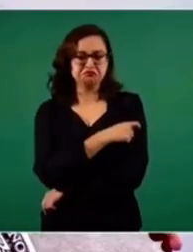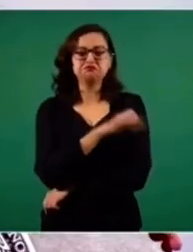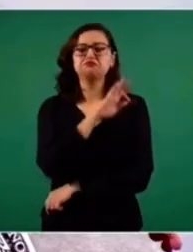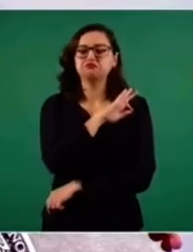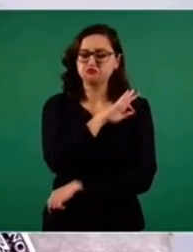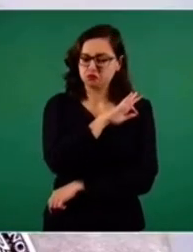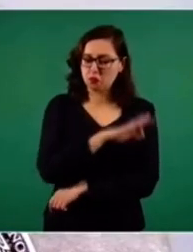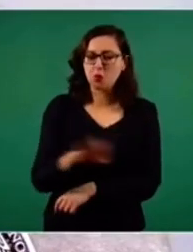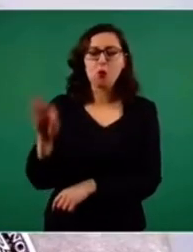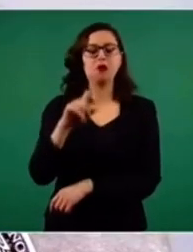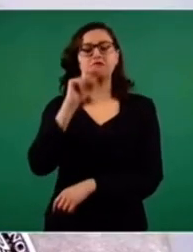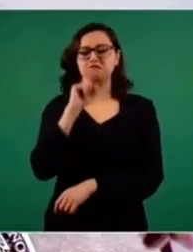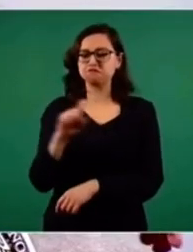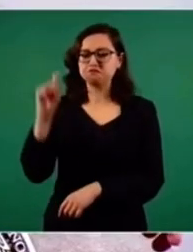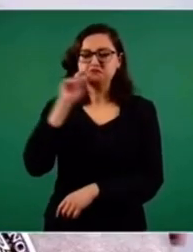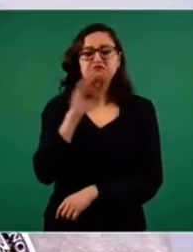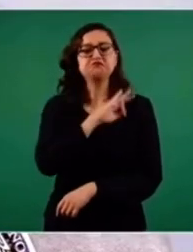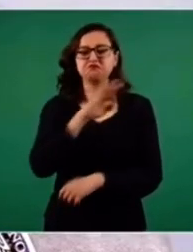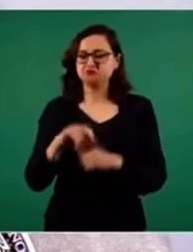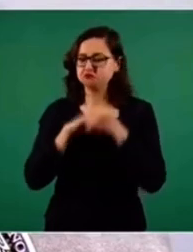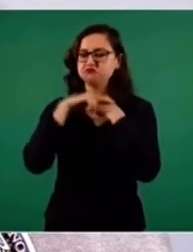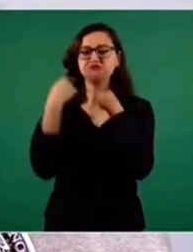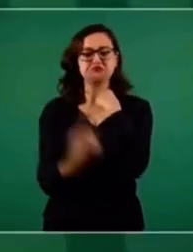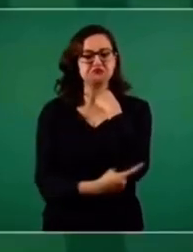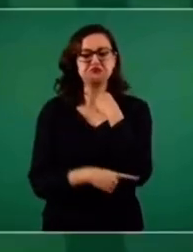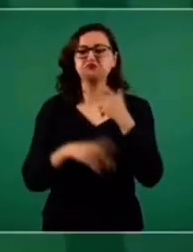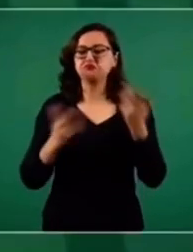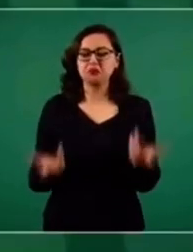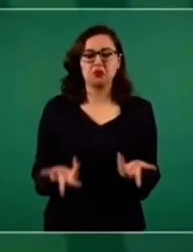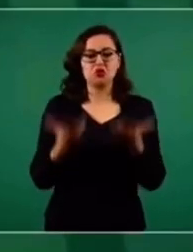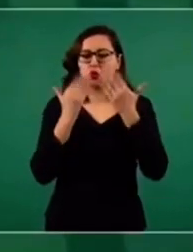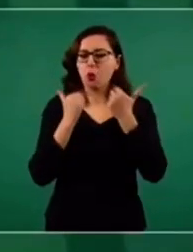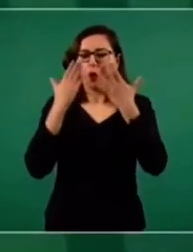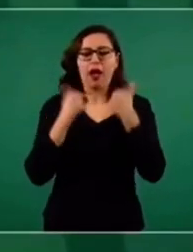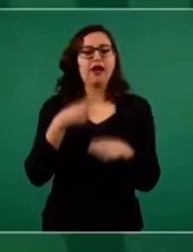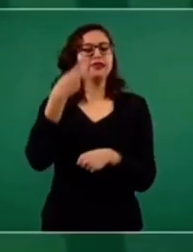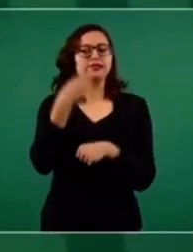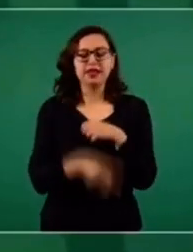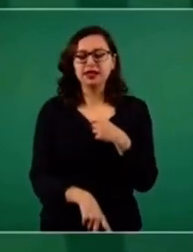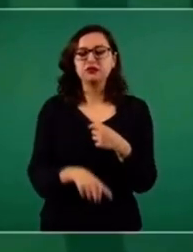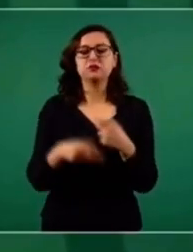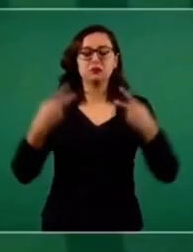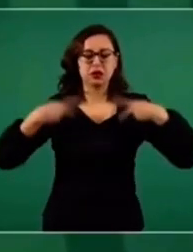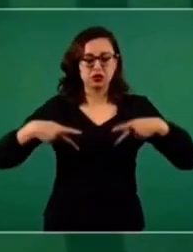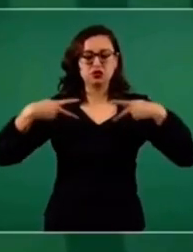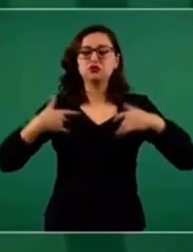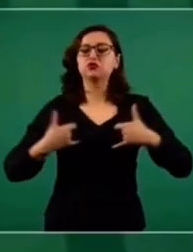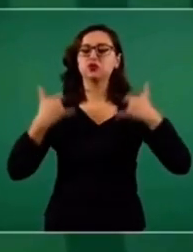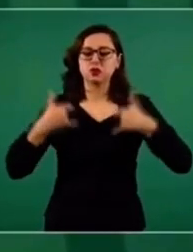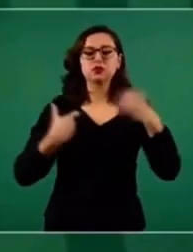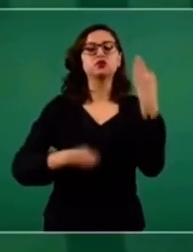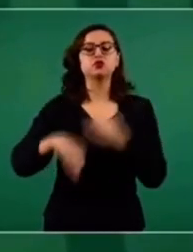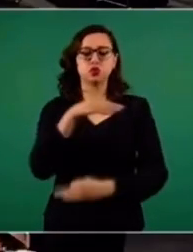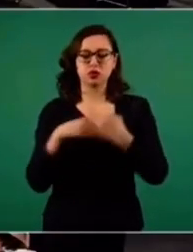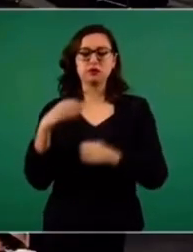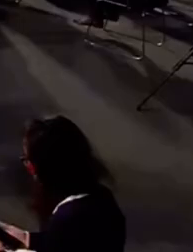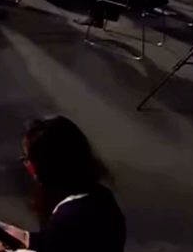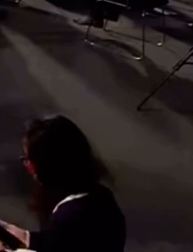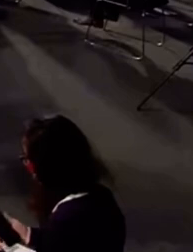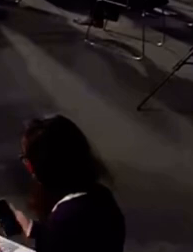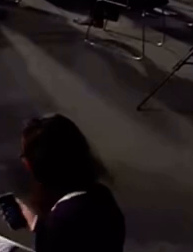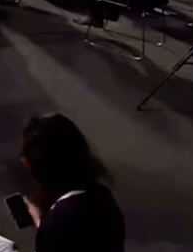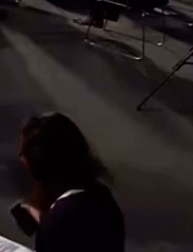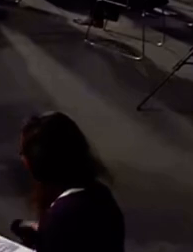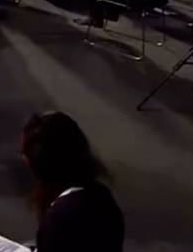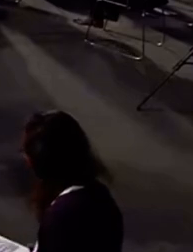ni en la función sexual o de otro tipo. Deben vacunarse las personas jóvenes, como ya mencionamos, para reducir sus